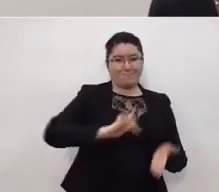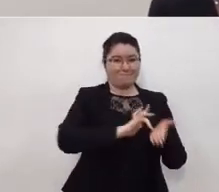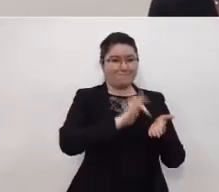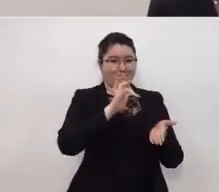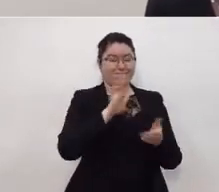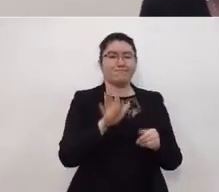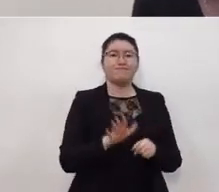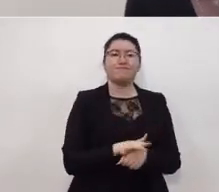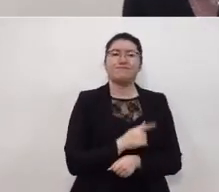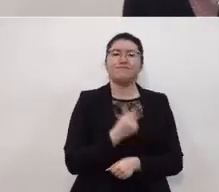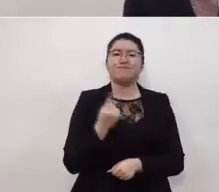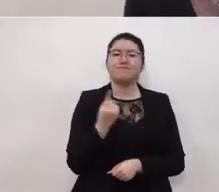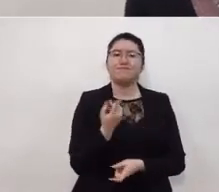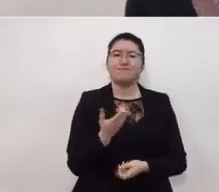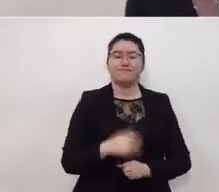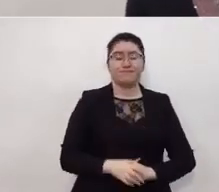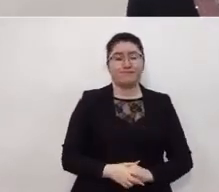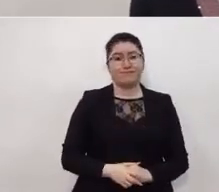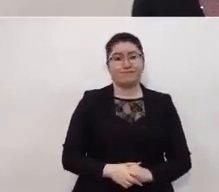por esta